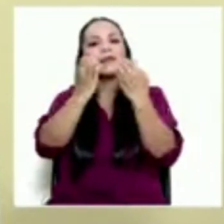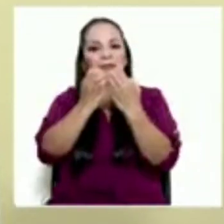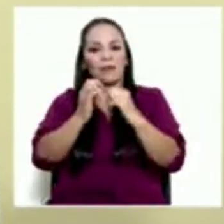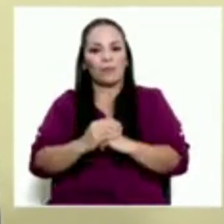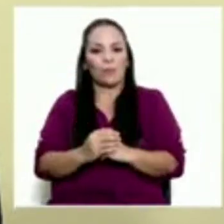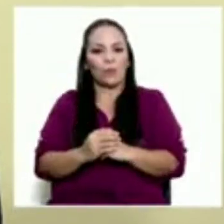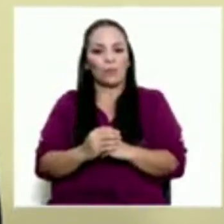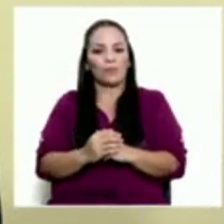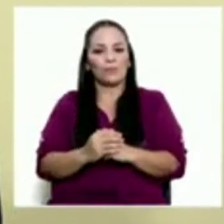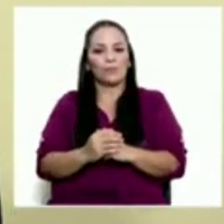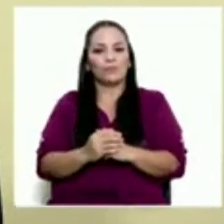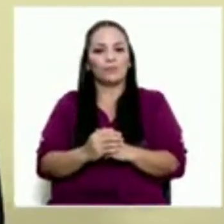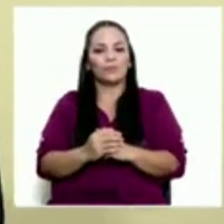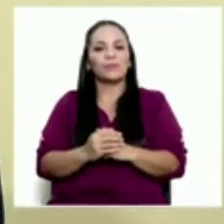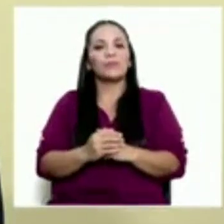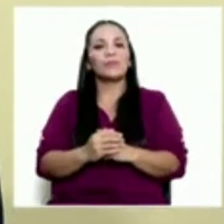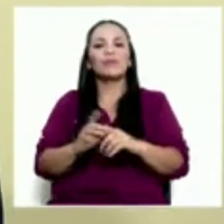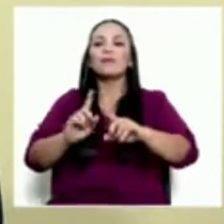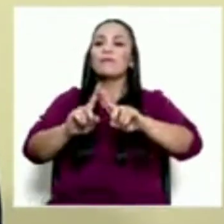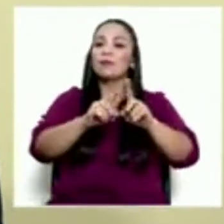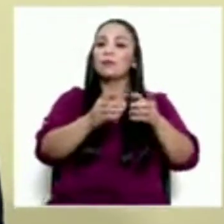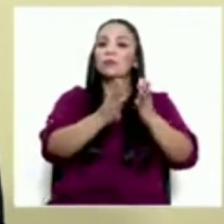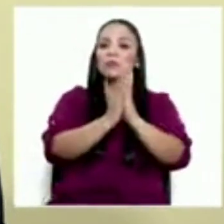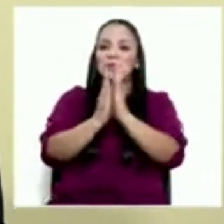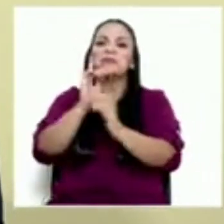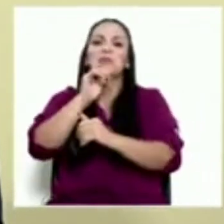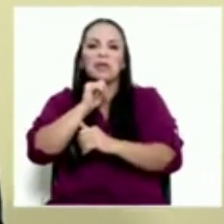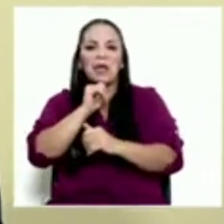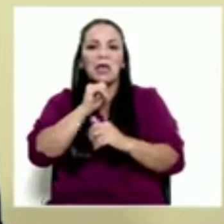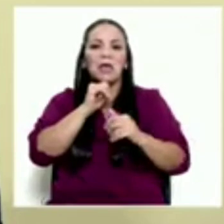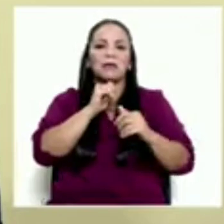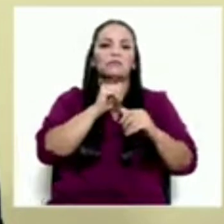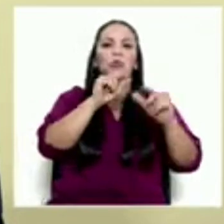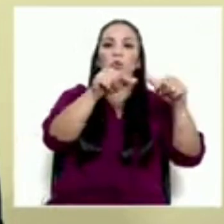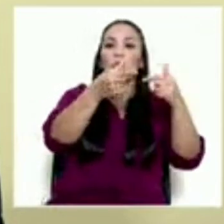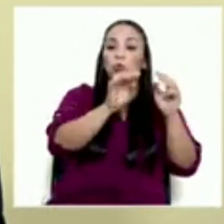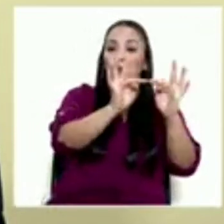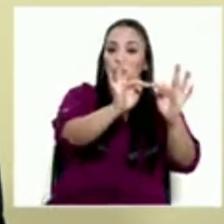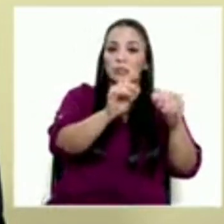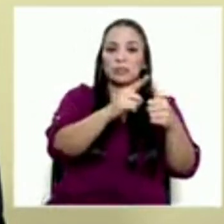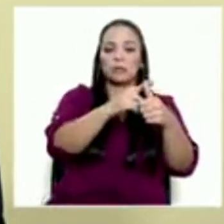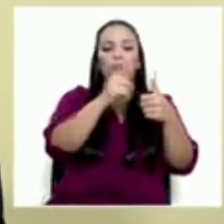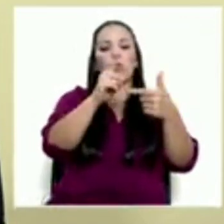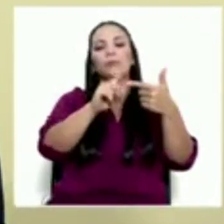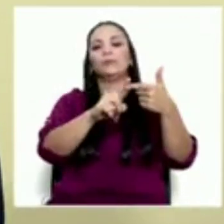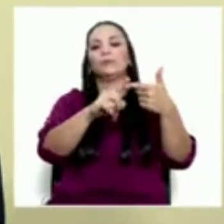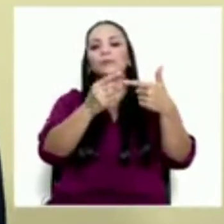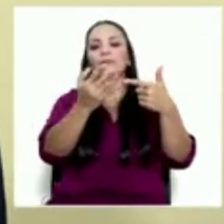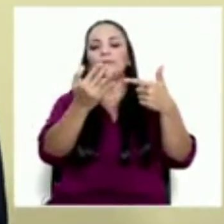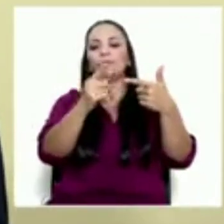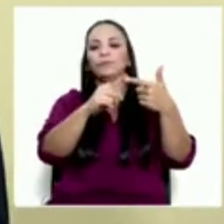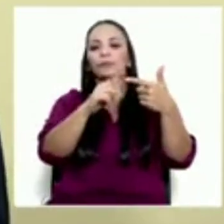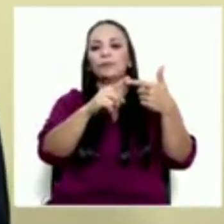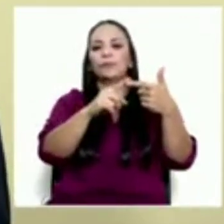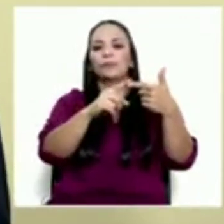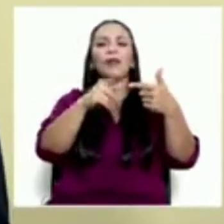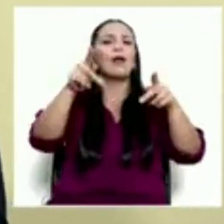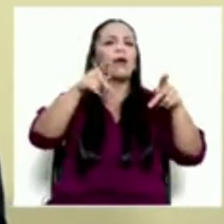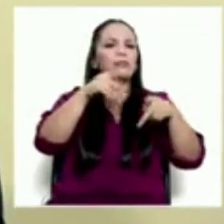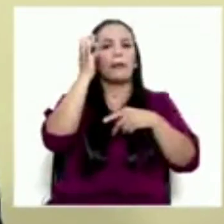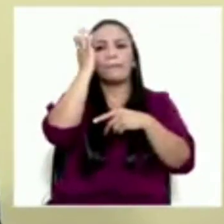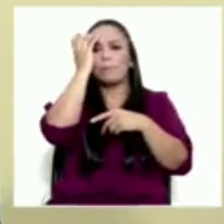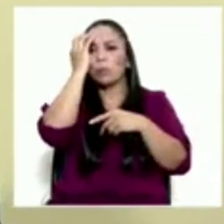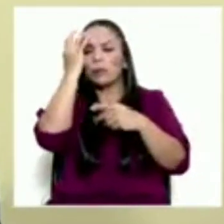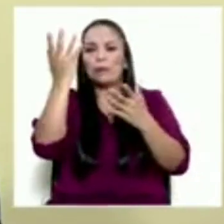solicitudes que hicieron, por ejemplo, la Cámara de Turismo, una gran gente preocupada con el